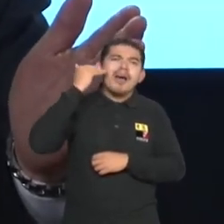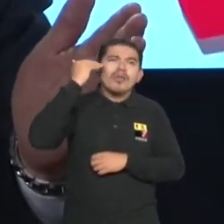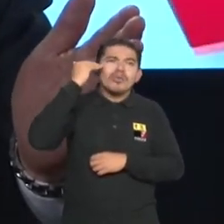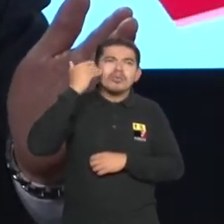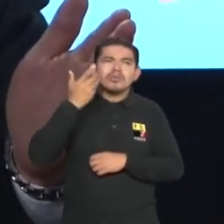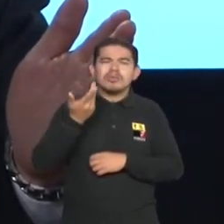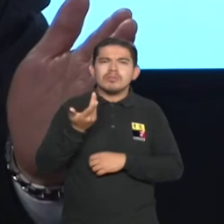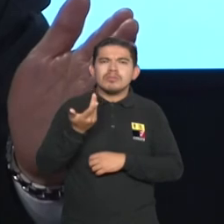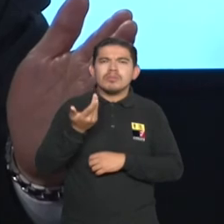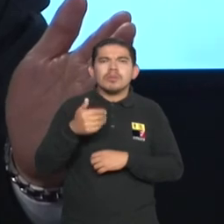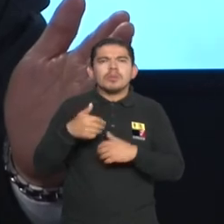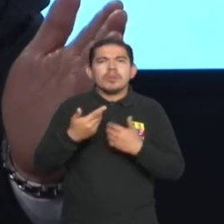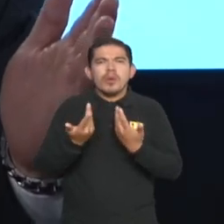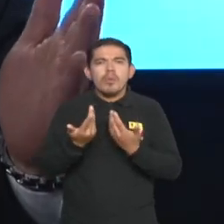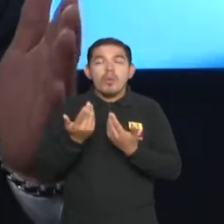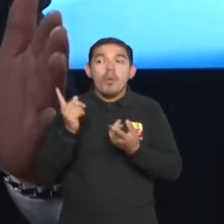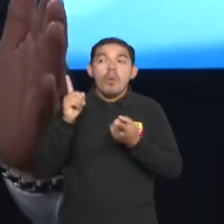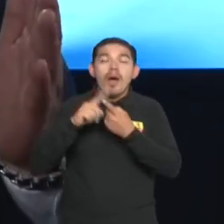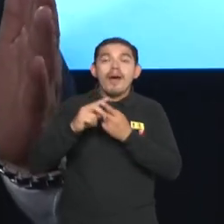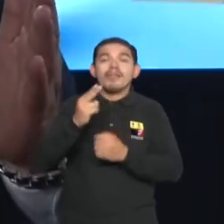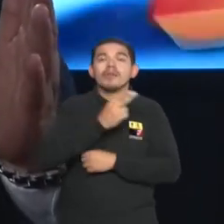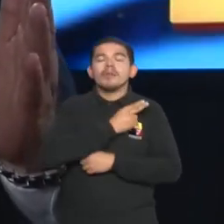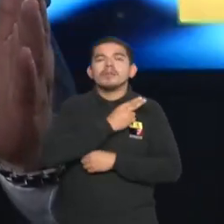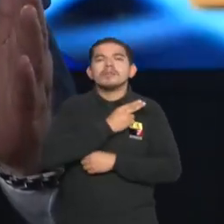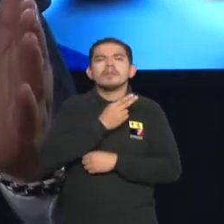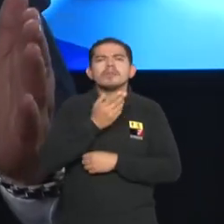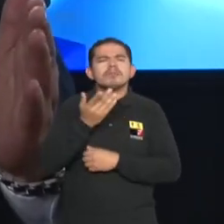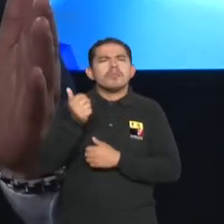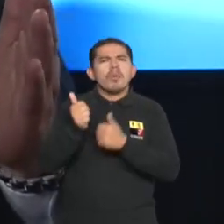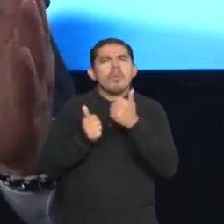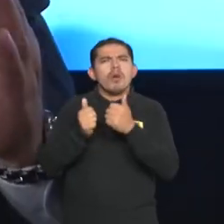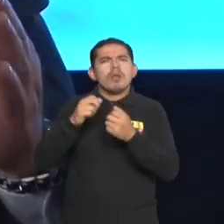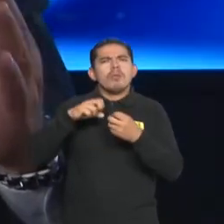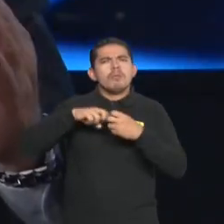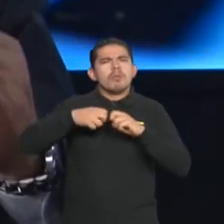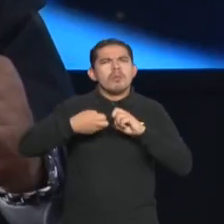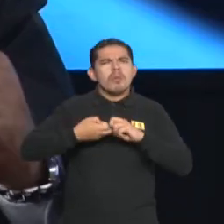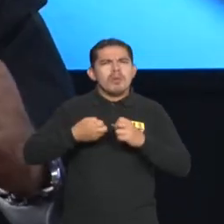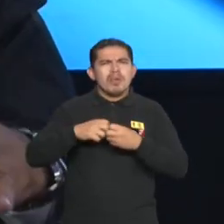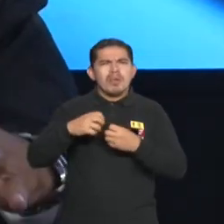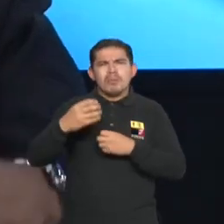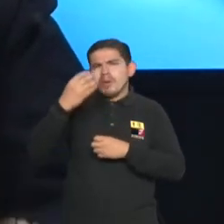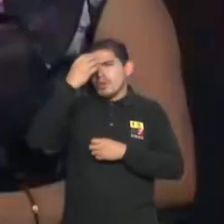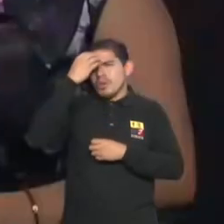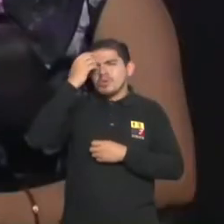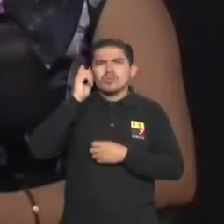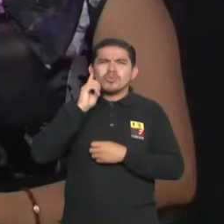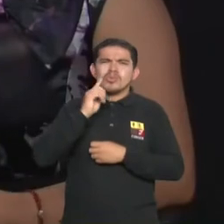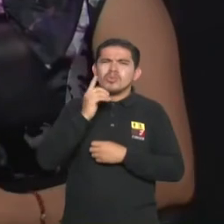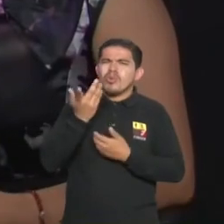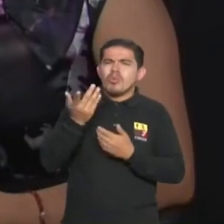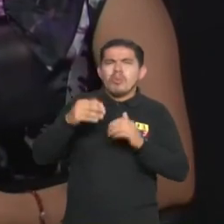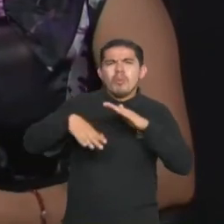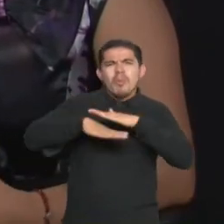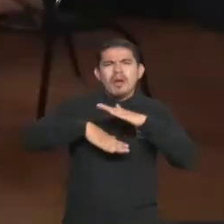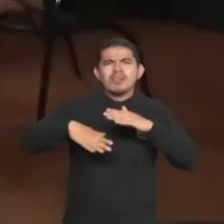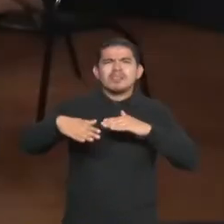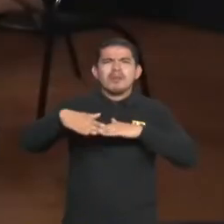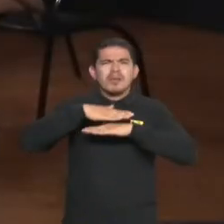ser adulto o llegar a la universidad, el problema o la circunstancia educativa para las personas sordas? El